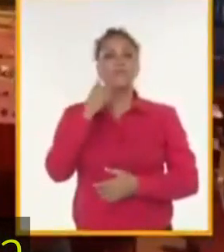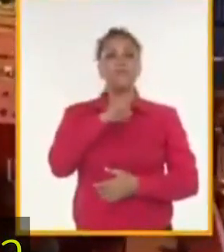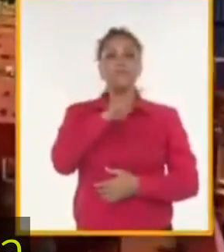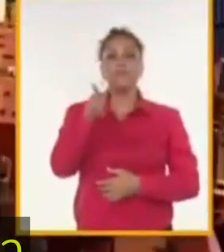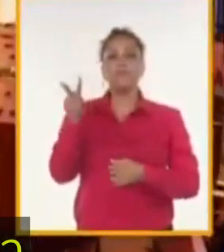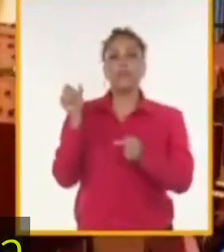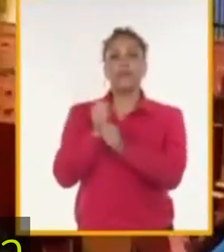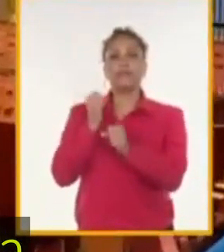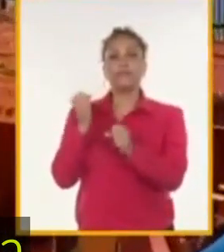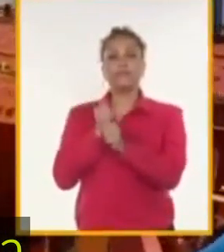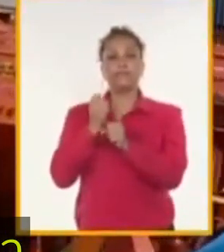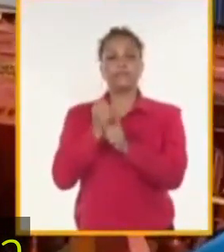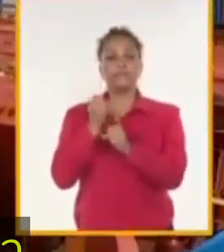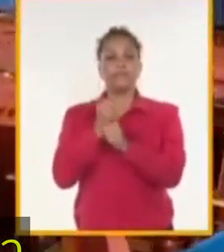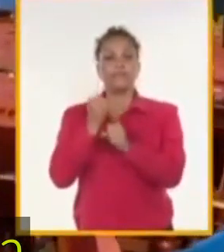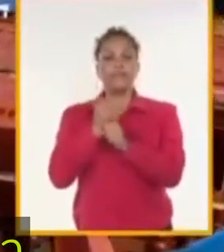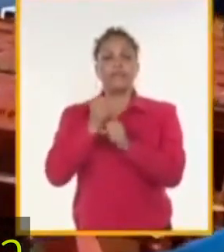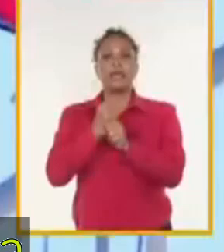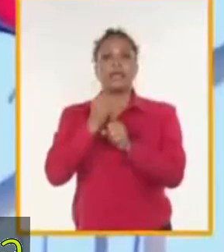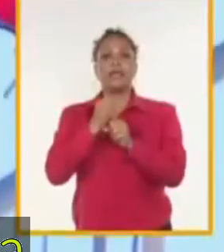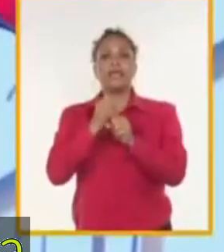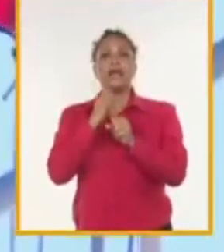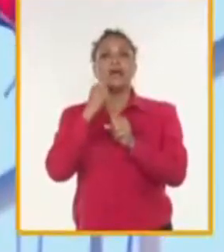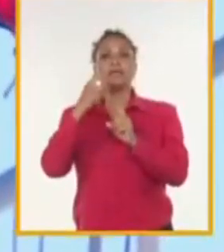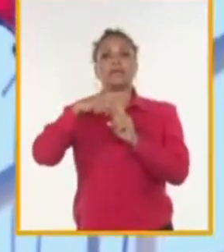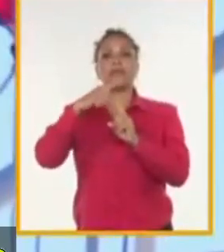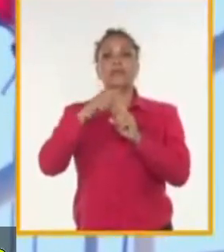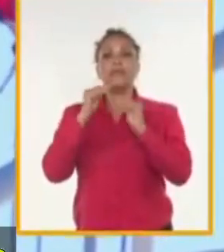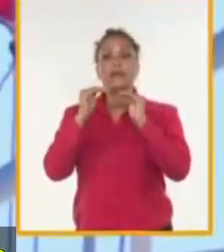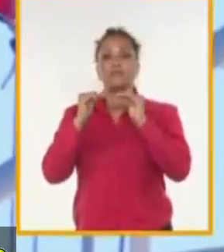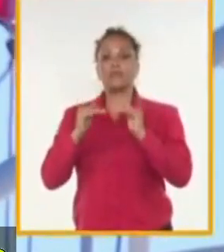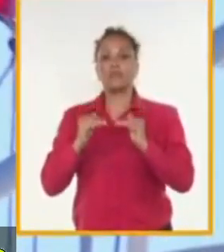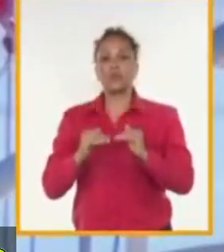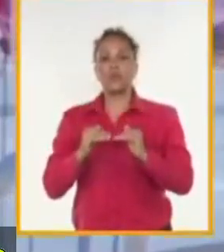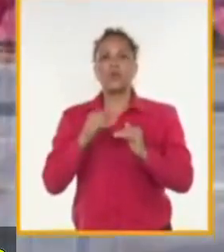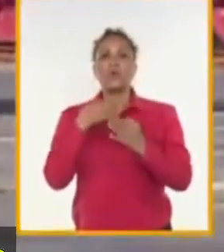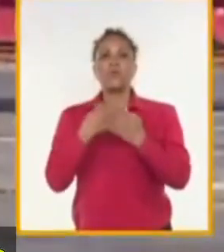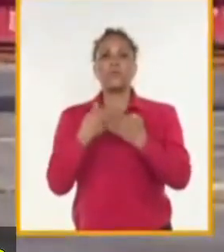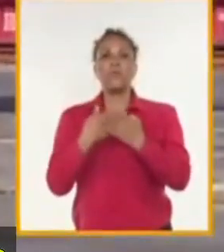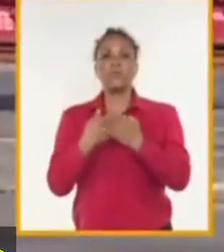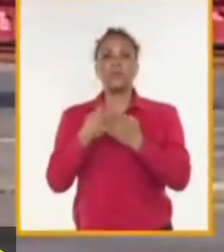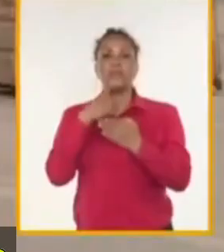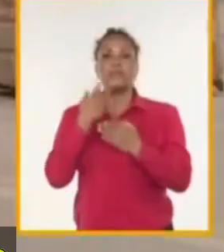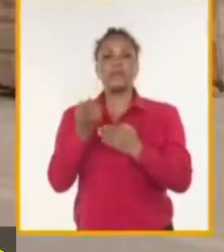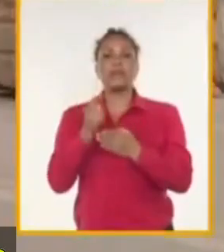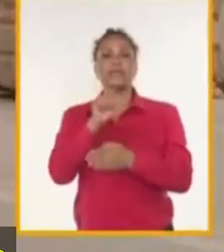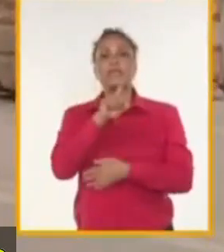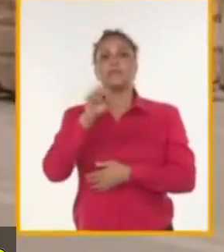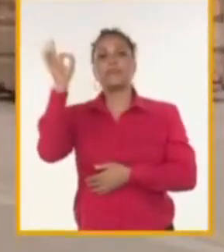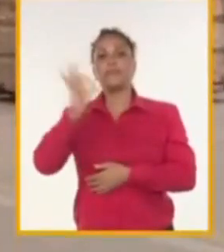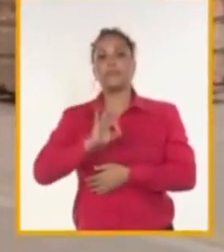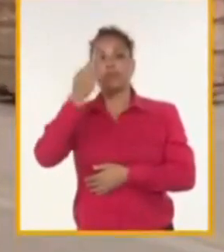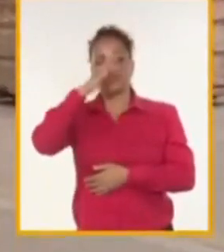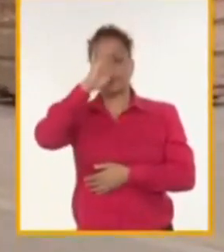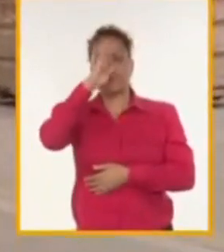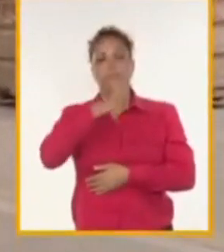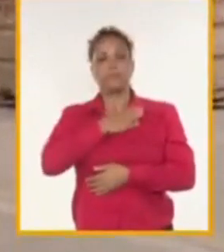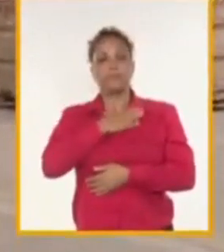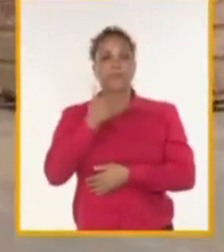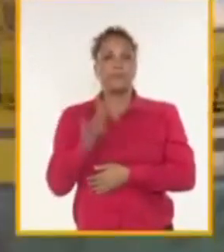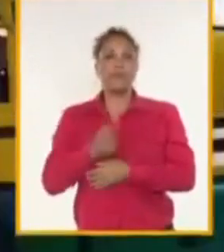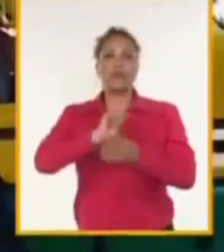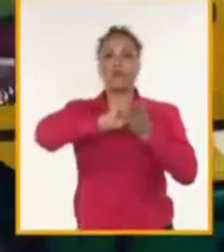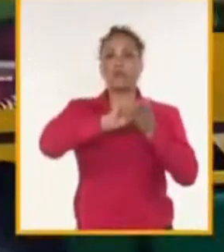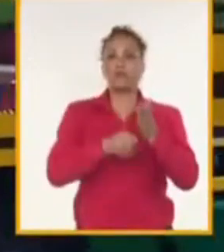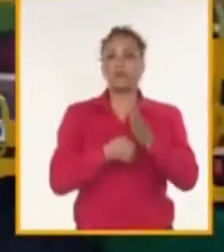obra colosal, la terminal de contenedores, una empresa 100% cubana gestionada bajo un contrato